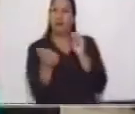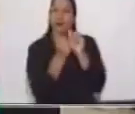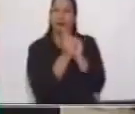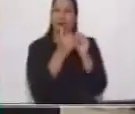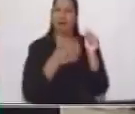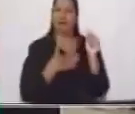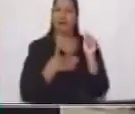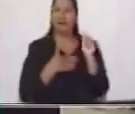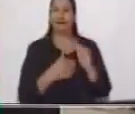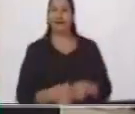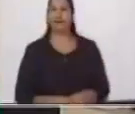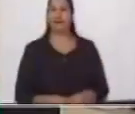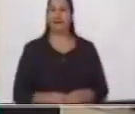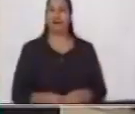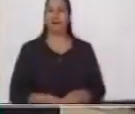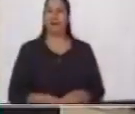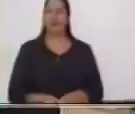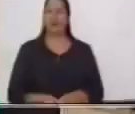Ok.